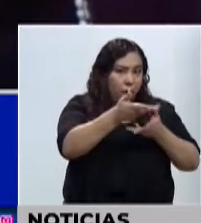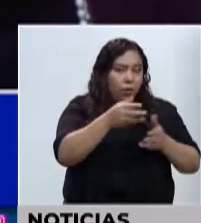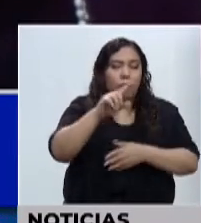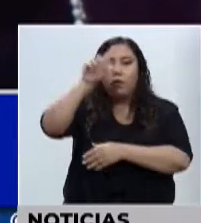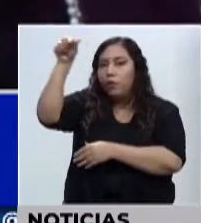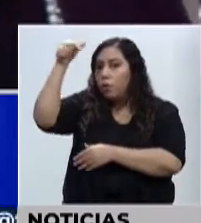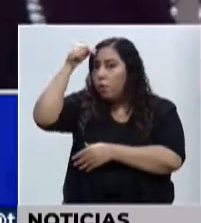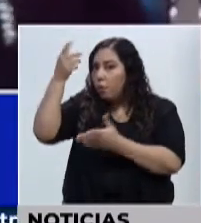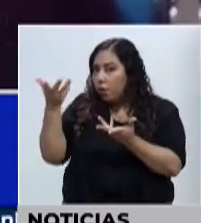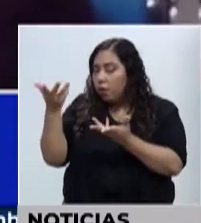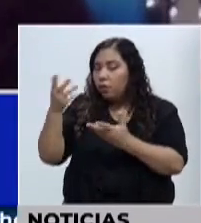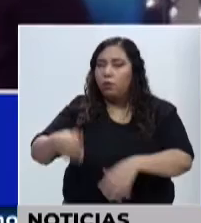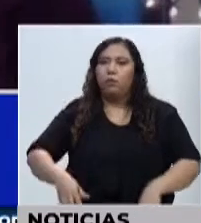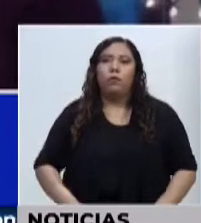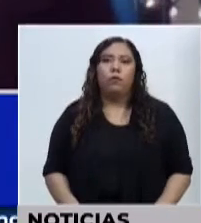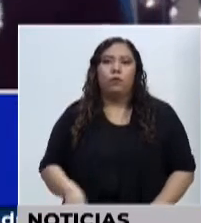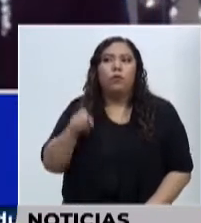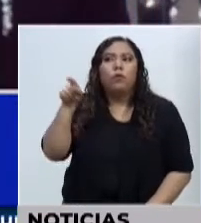de la misma?